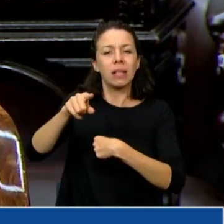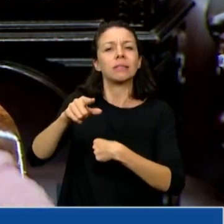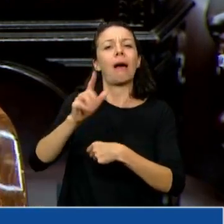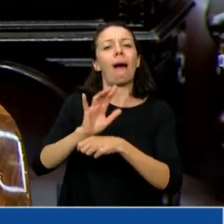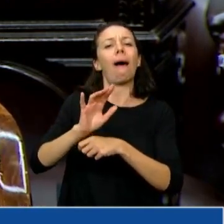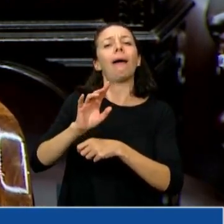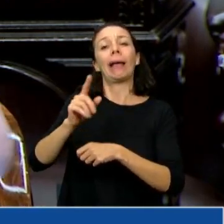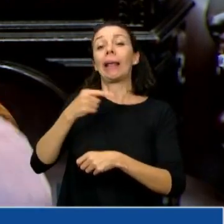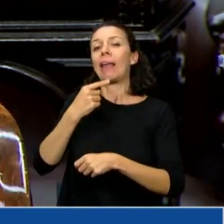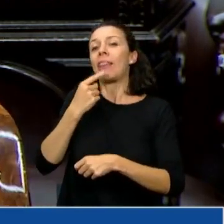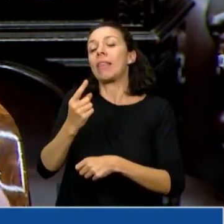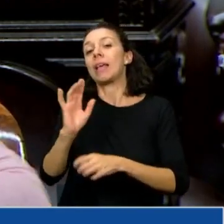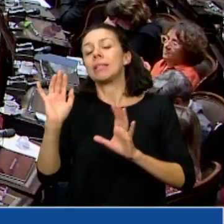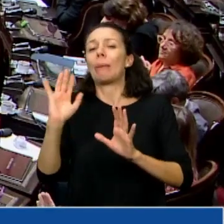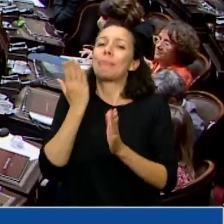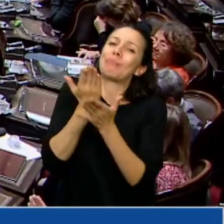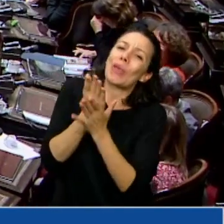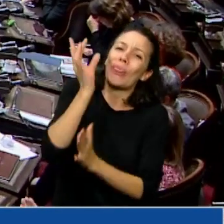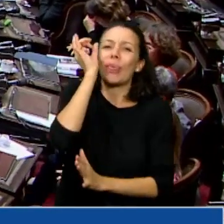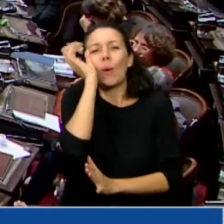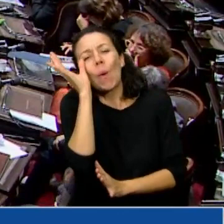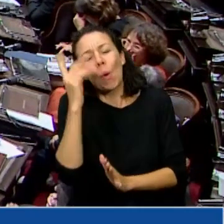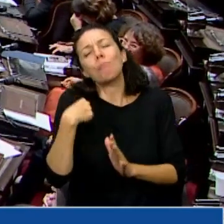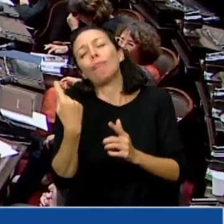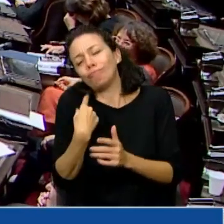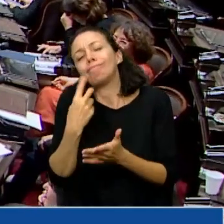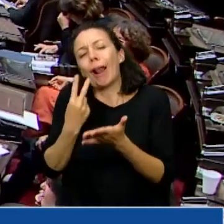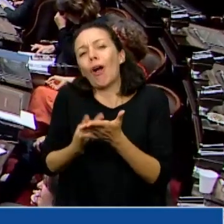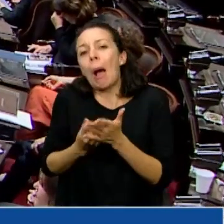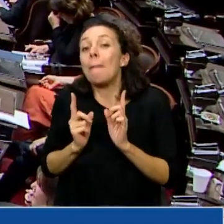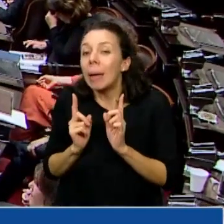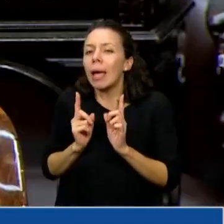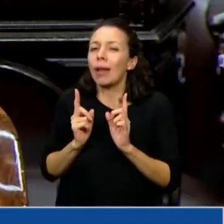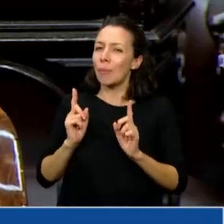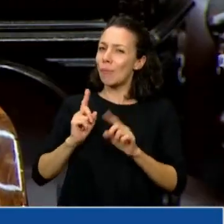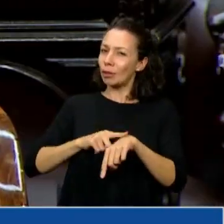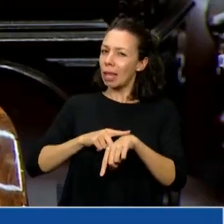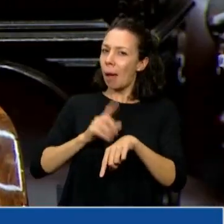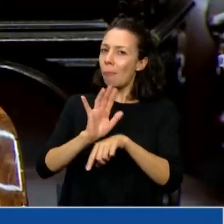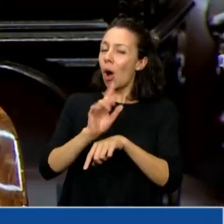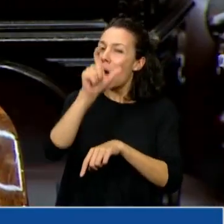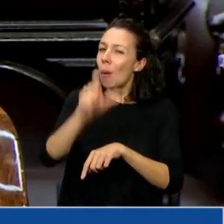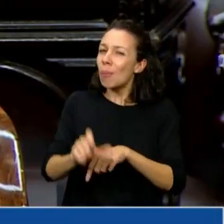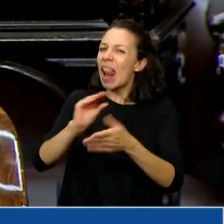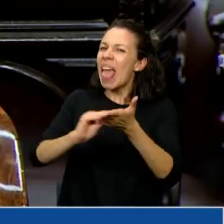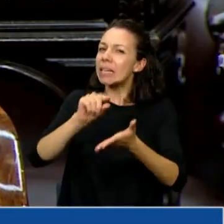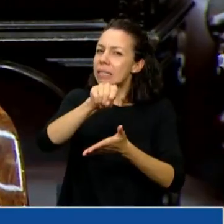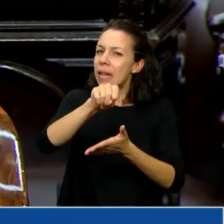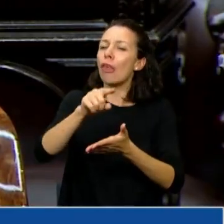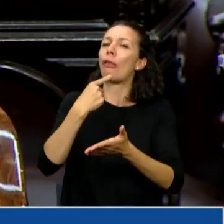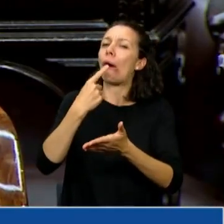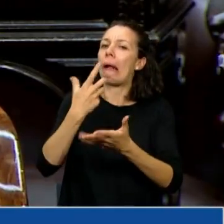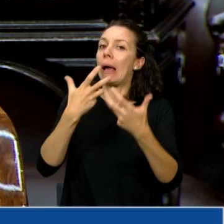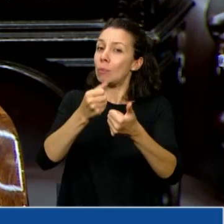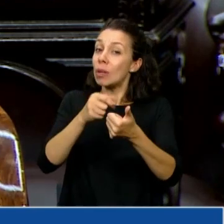decir que piden disculpas o reconocen, pero al mismo tiempo apañan a un legislador que tiene en